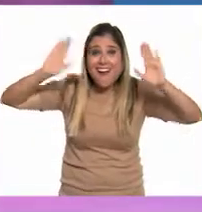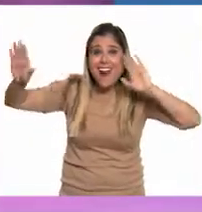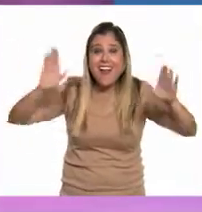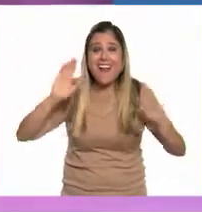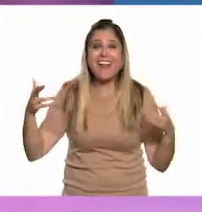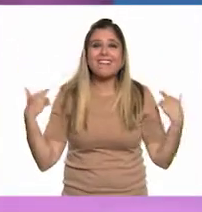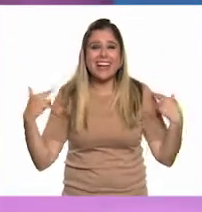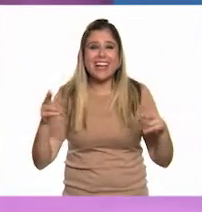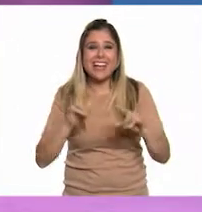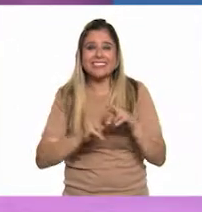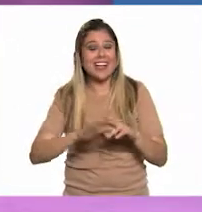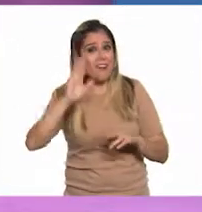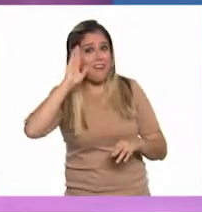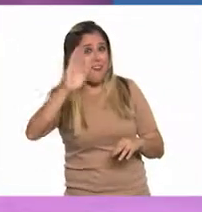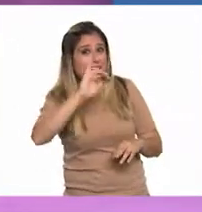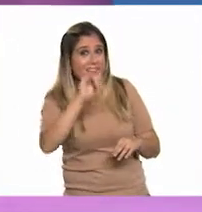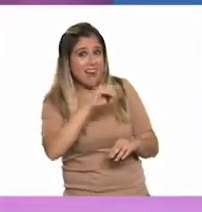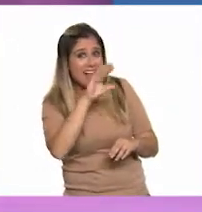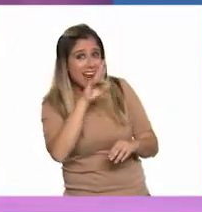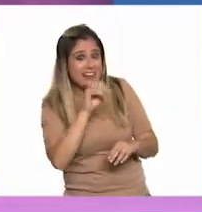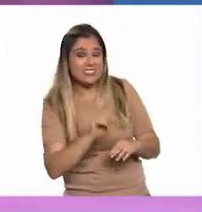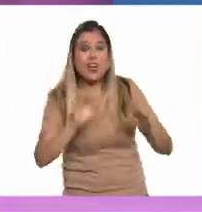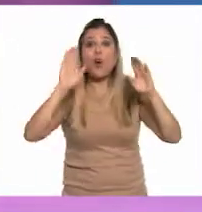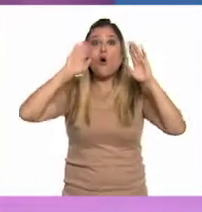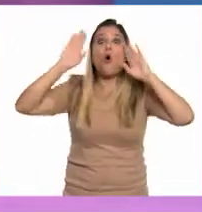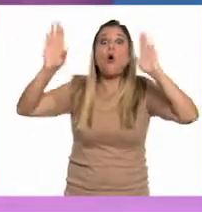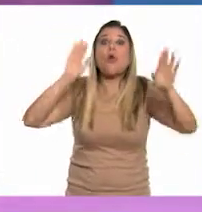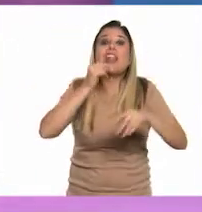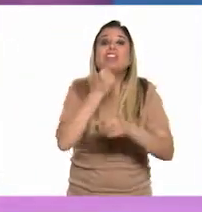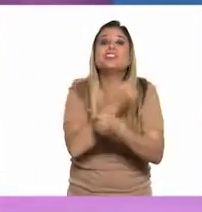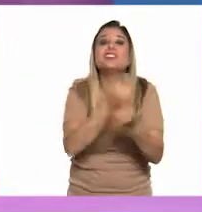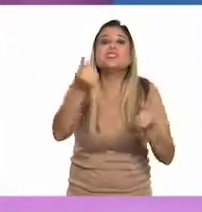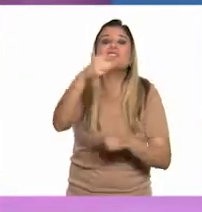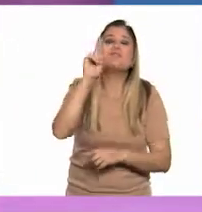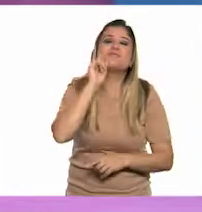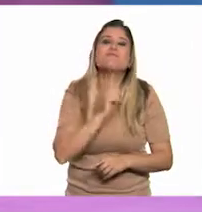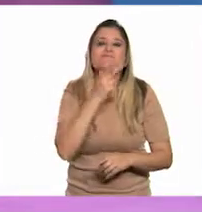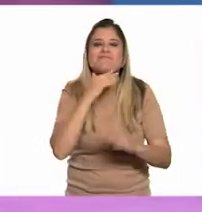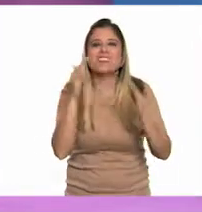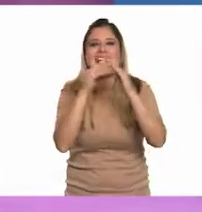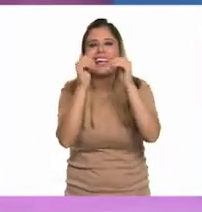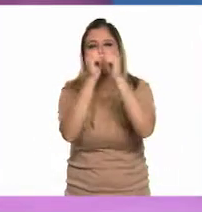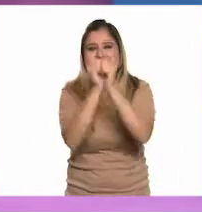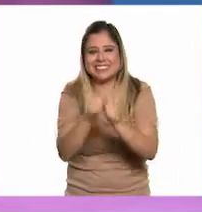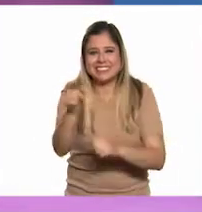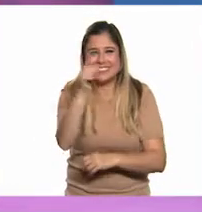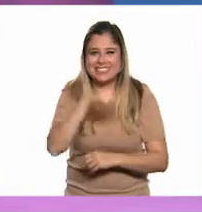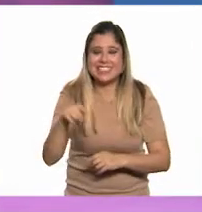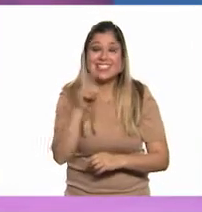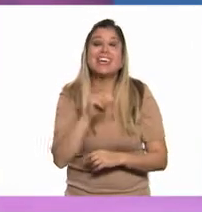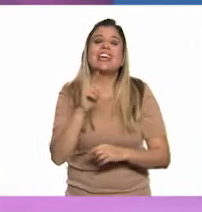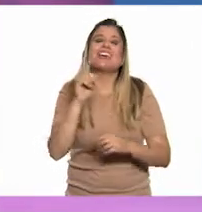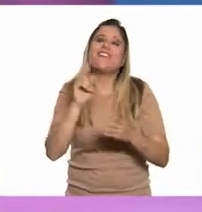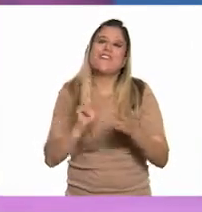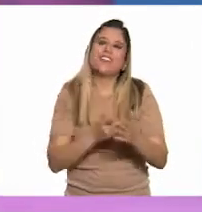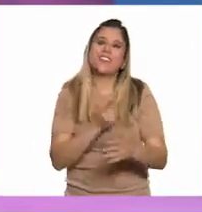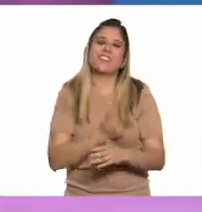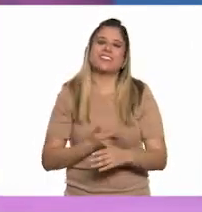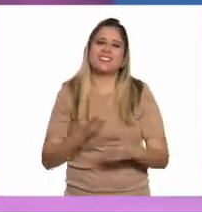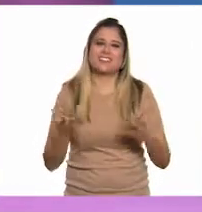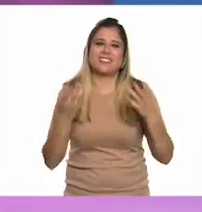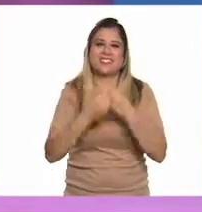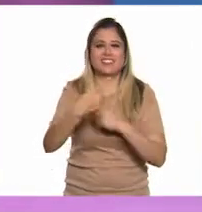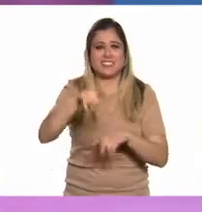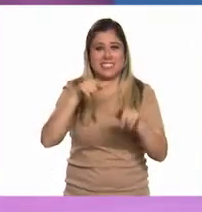maestro! ¡Hola, Juan Carlos! ¡Y hola, niños y niños por allá en casita! Me encanta estar nuevamente aquí para